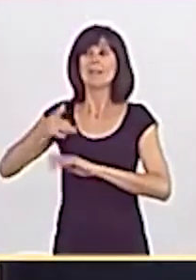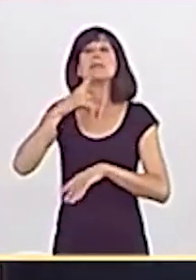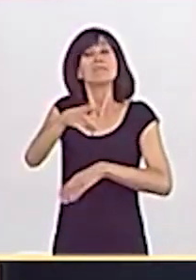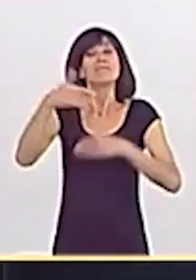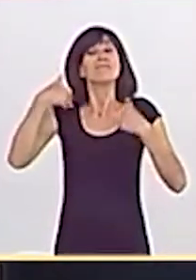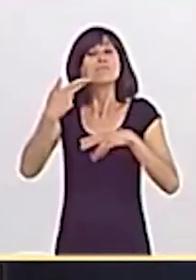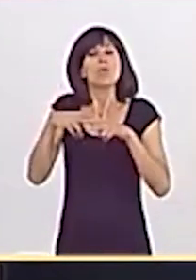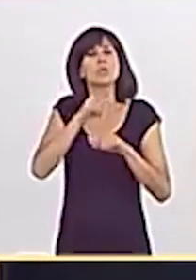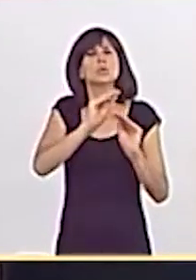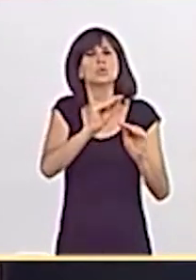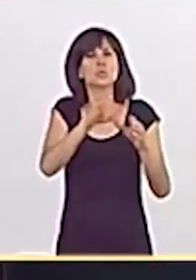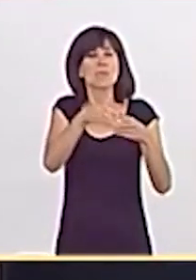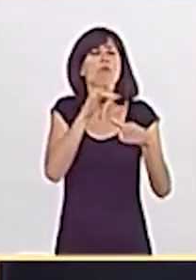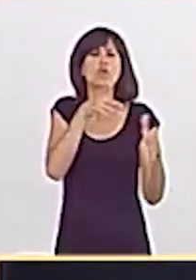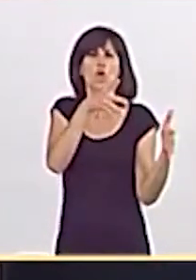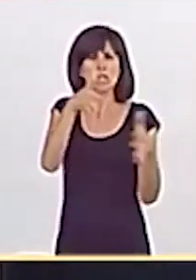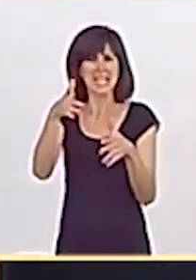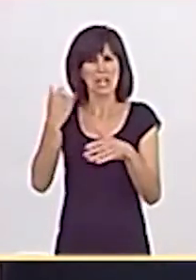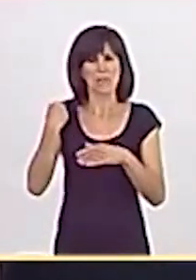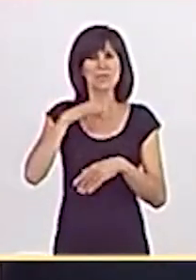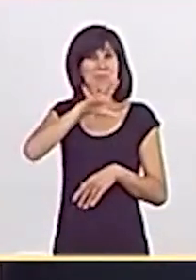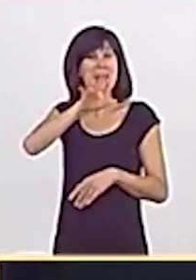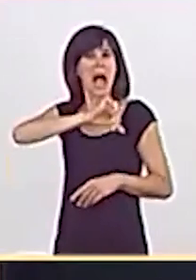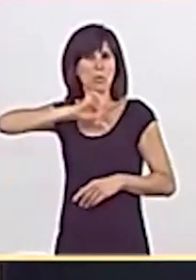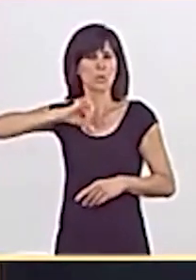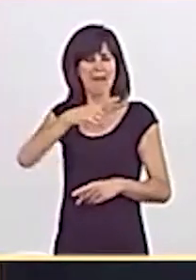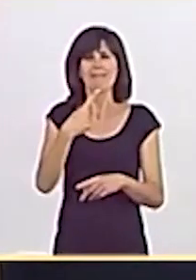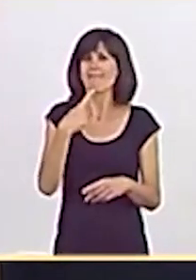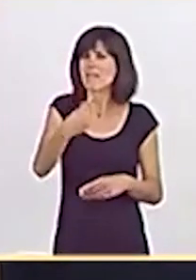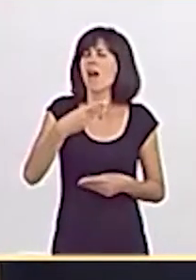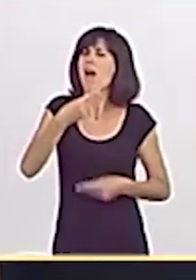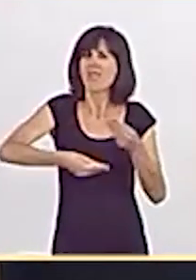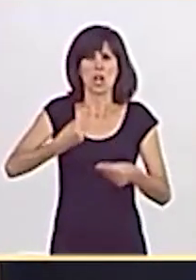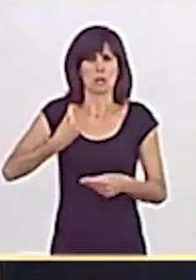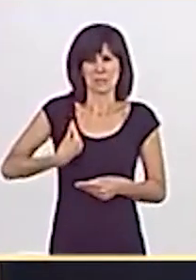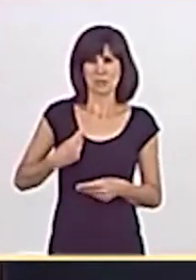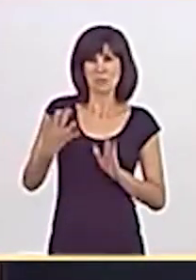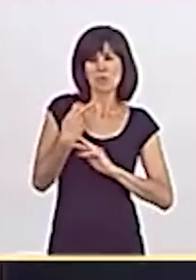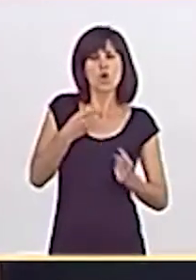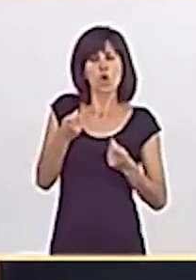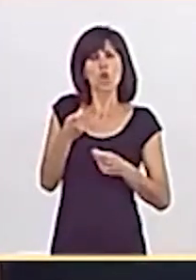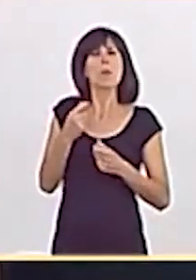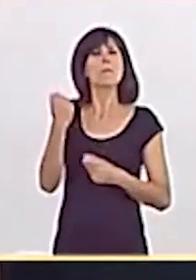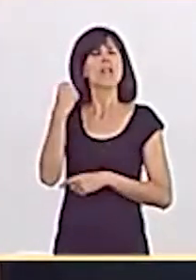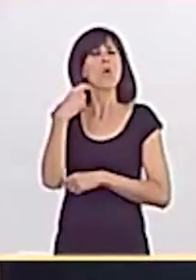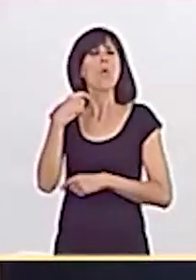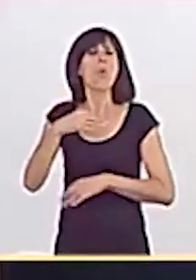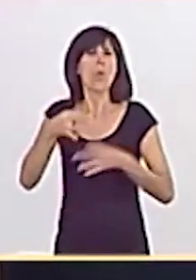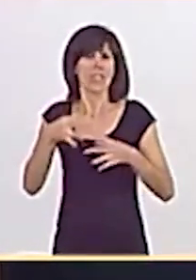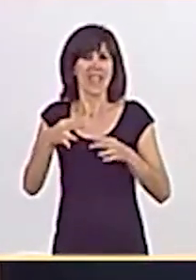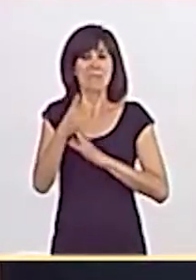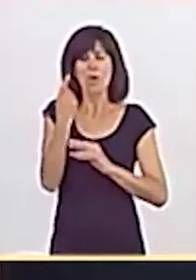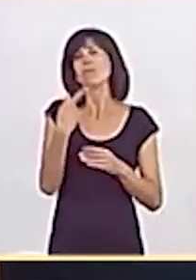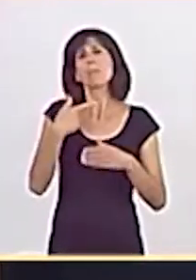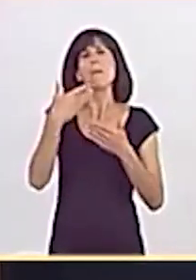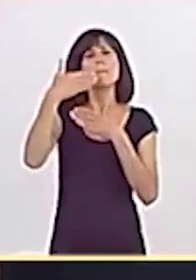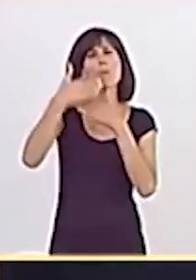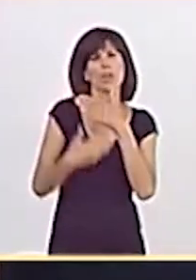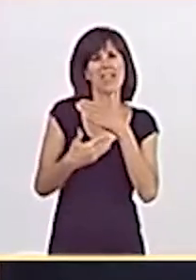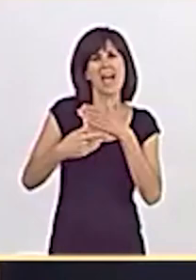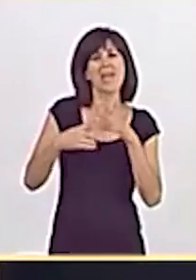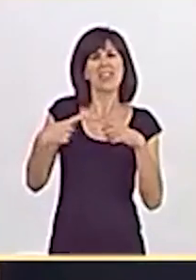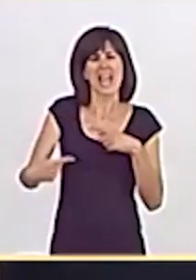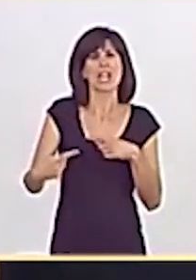de su partido, un consejero de una comunidad autónoma, ha dicho que va a hacer lo mismo, controlar al Poder Judicial, pero a través de una portada de un diario